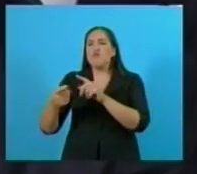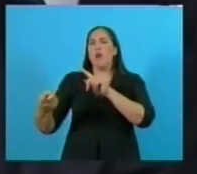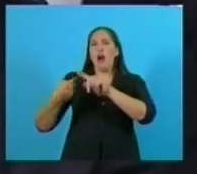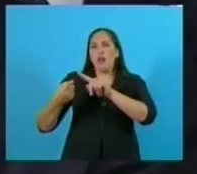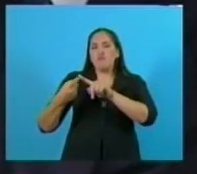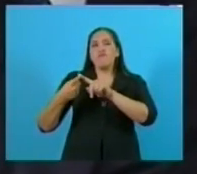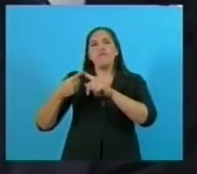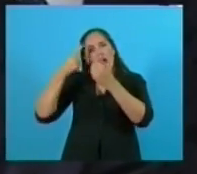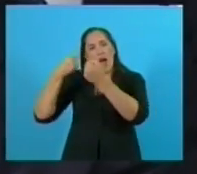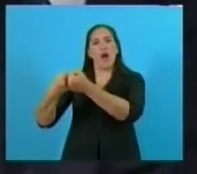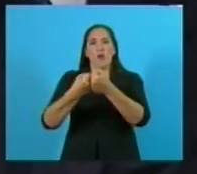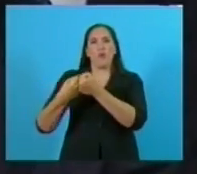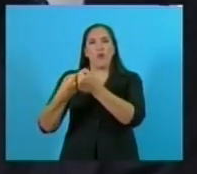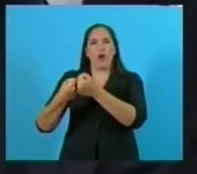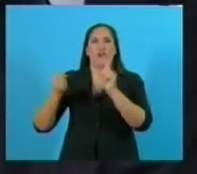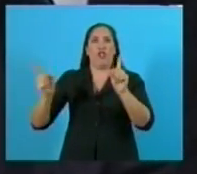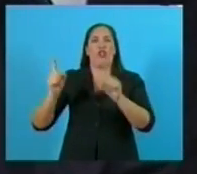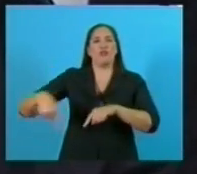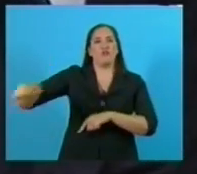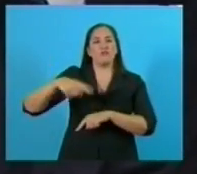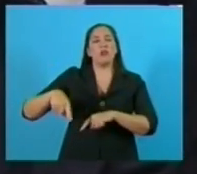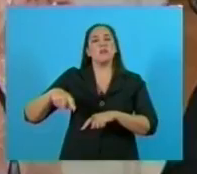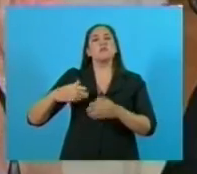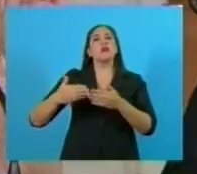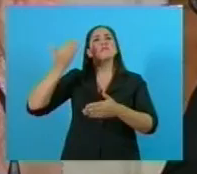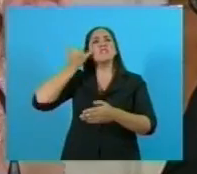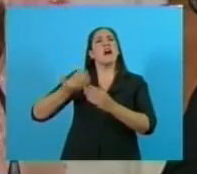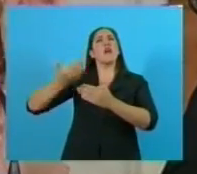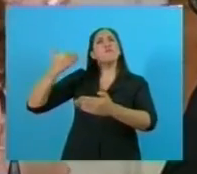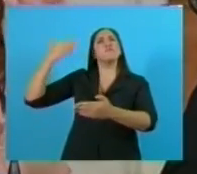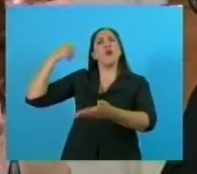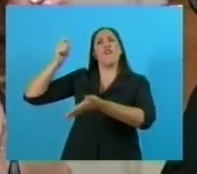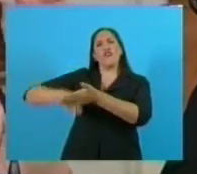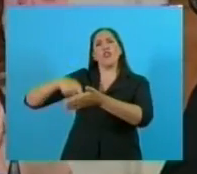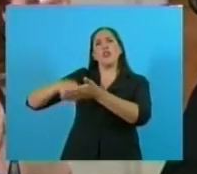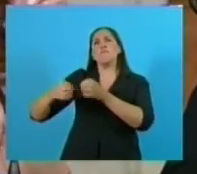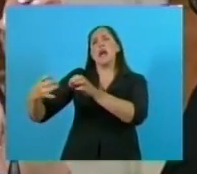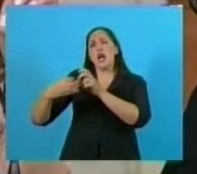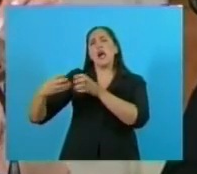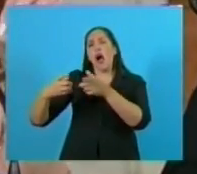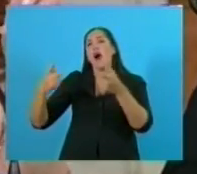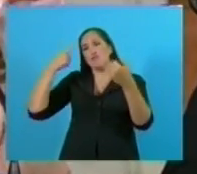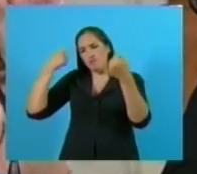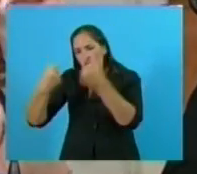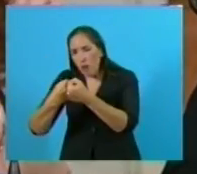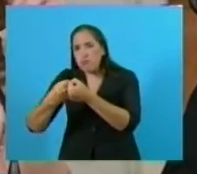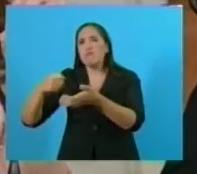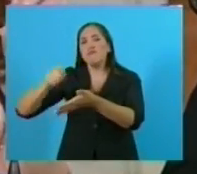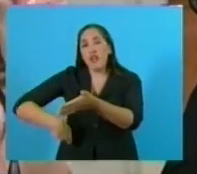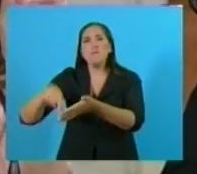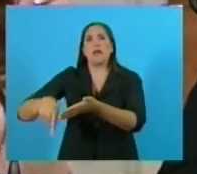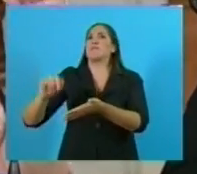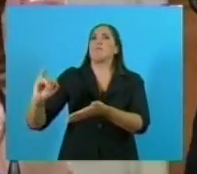más justo y más redistributivo de todos los acuerdos salariales que hemos firmado. Una negociación que comenzó